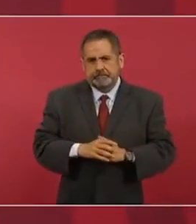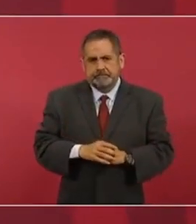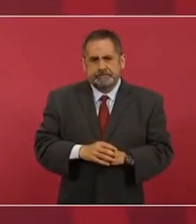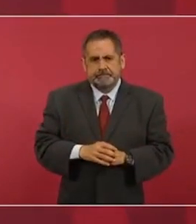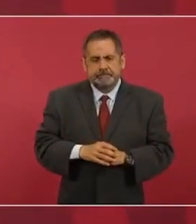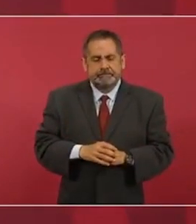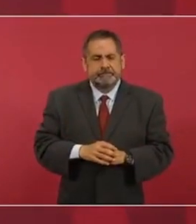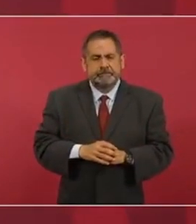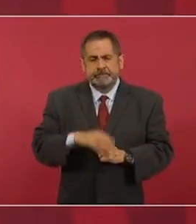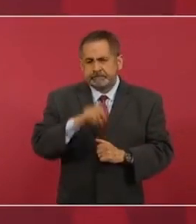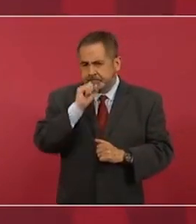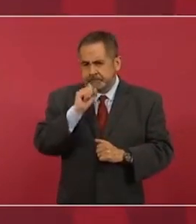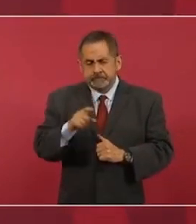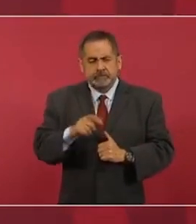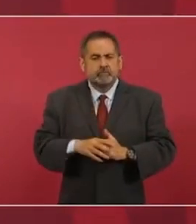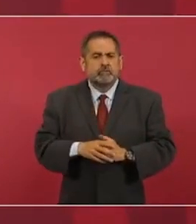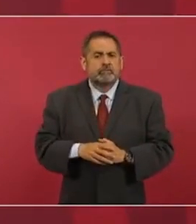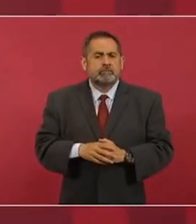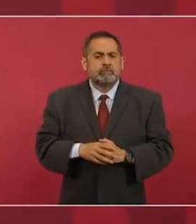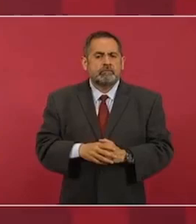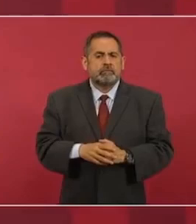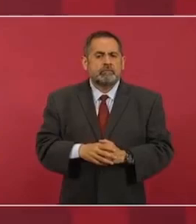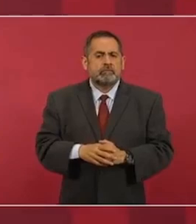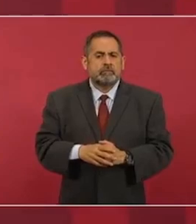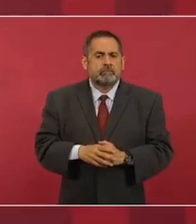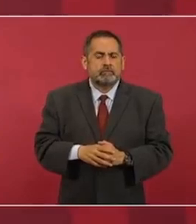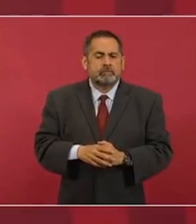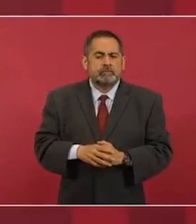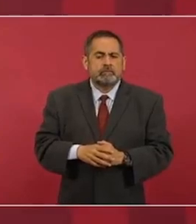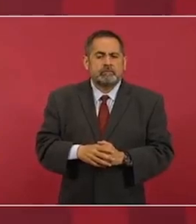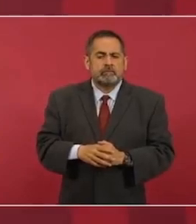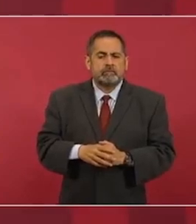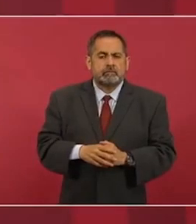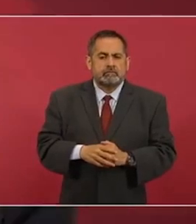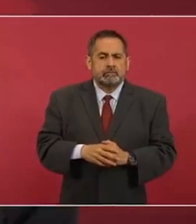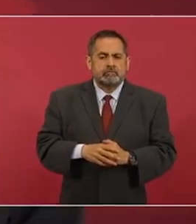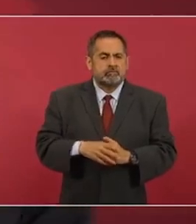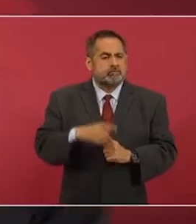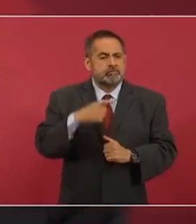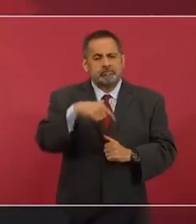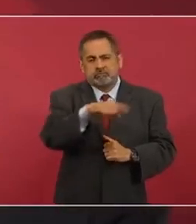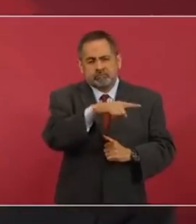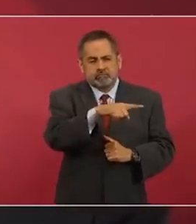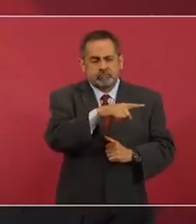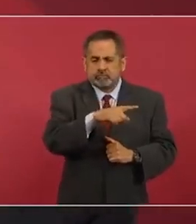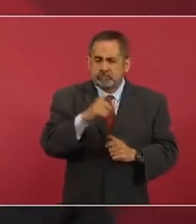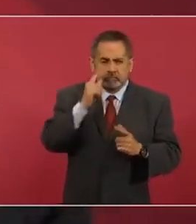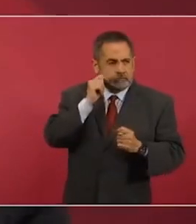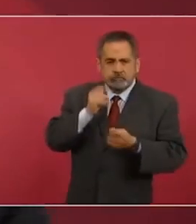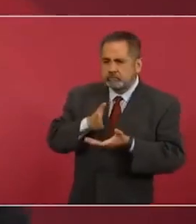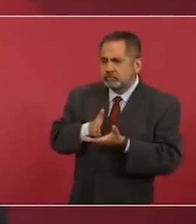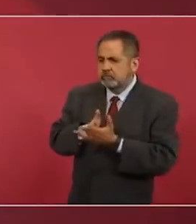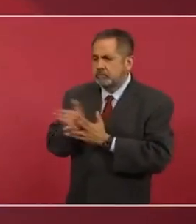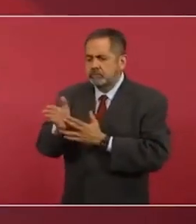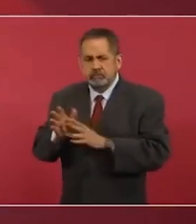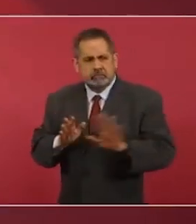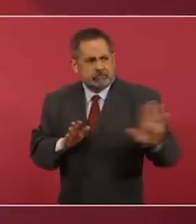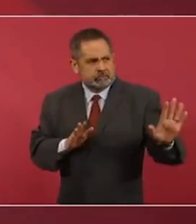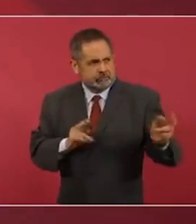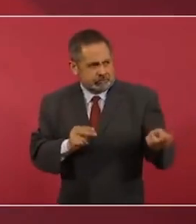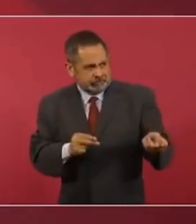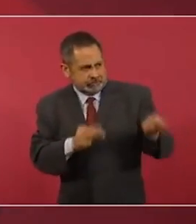Y se han metido en asuntos que sólo